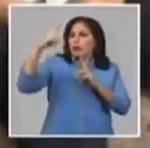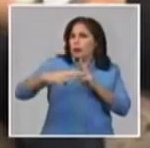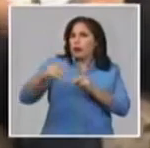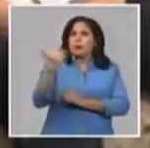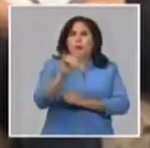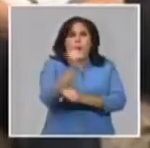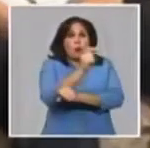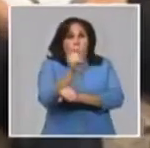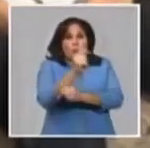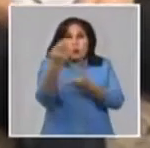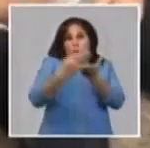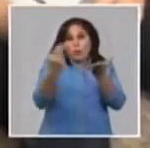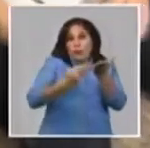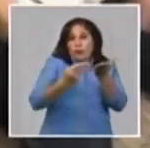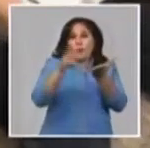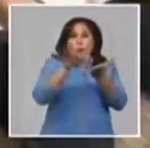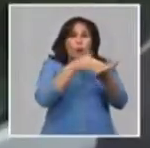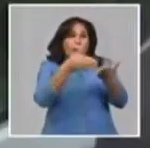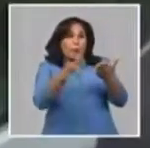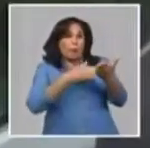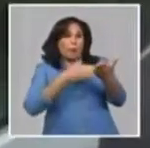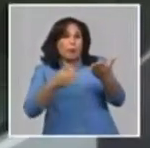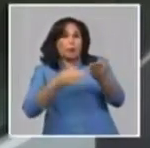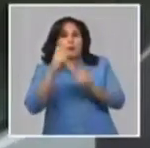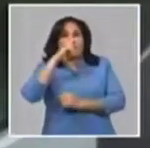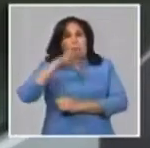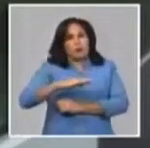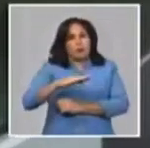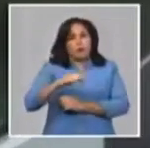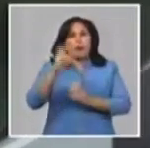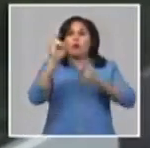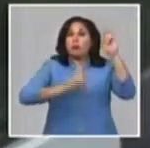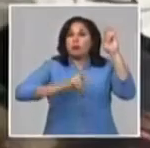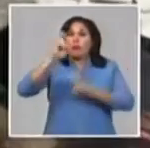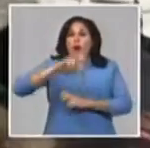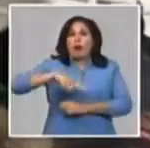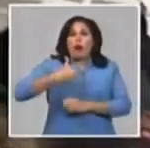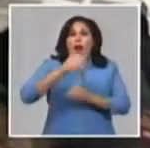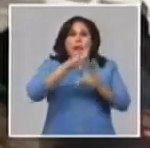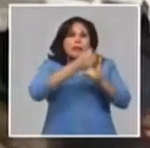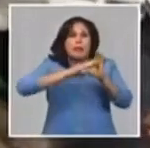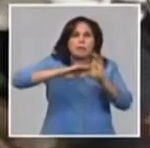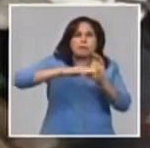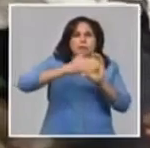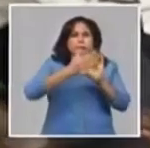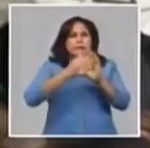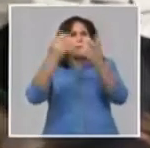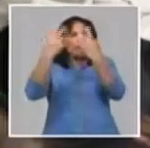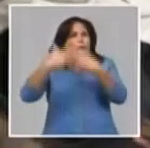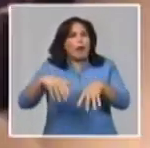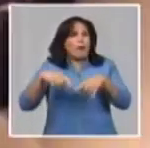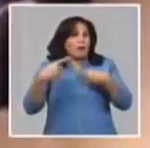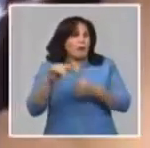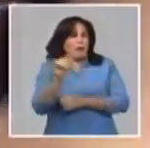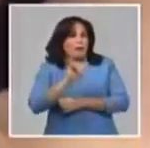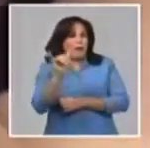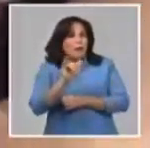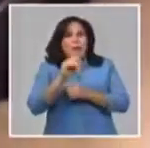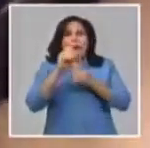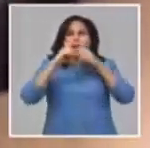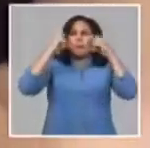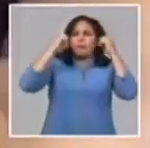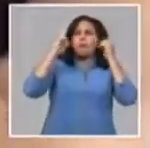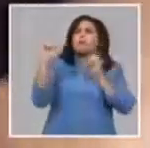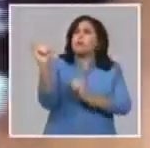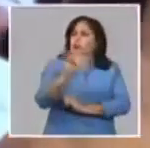concursos de dibujo y pintura para niños, talleres de artesanos transformados en eficientes fábricas de nasoducos y